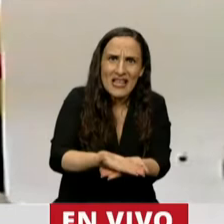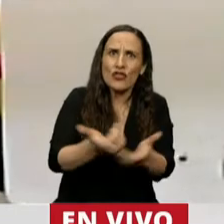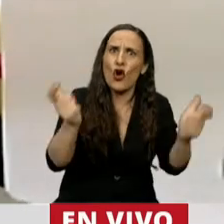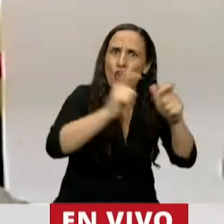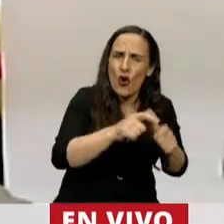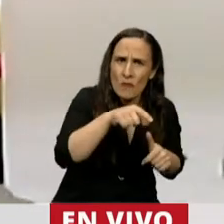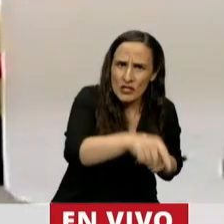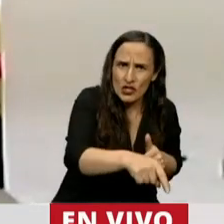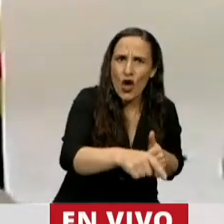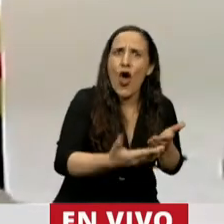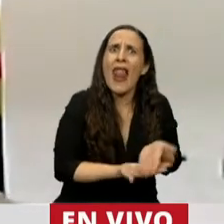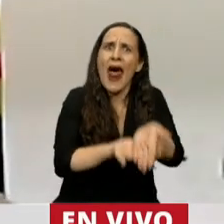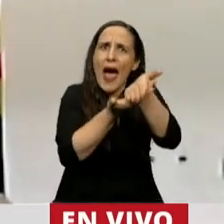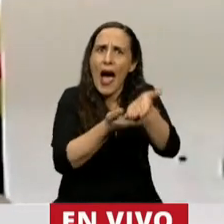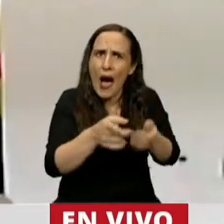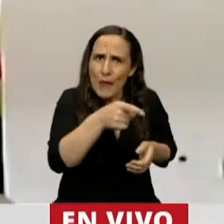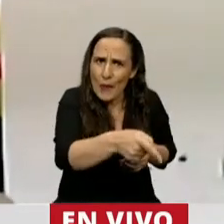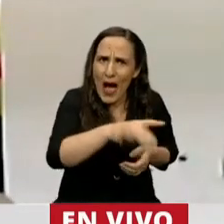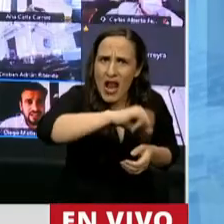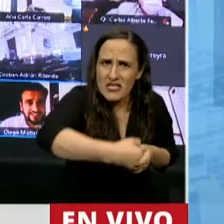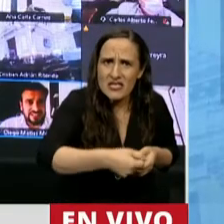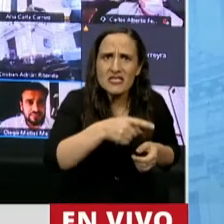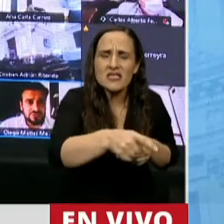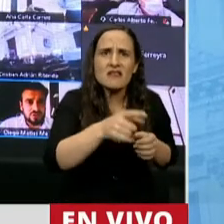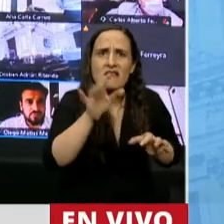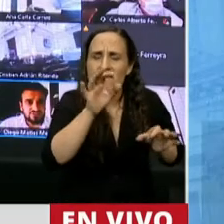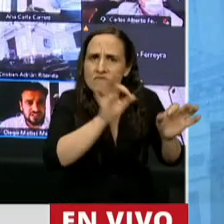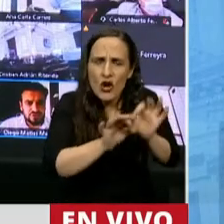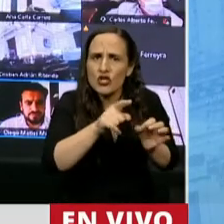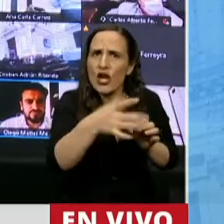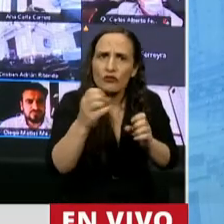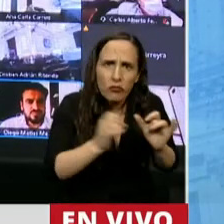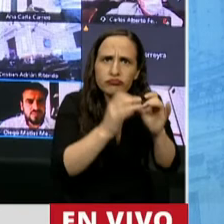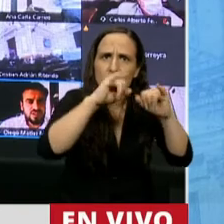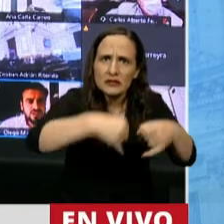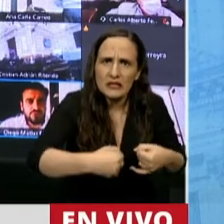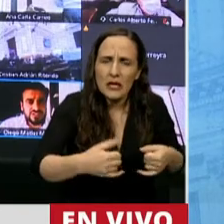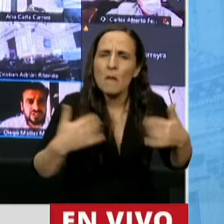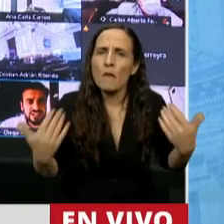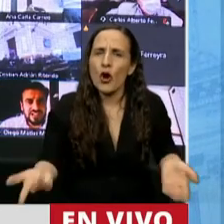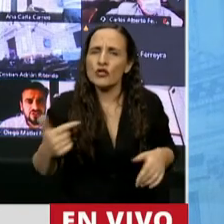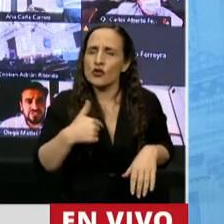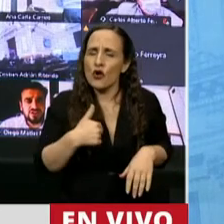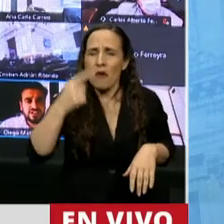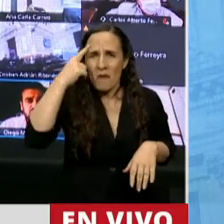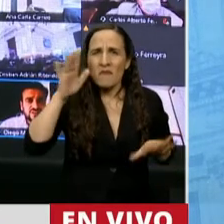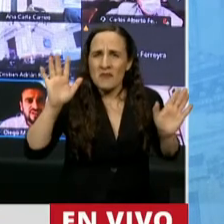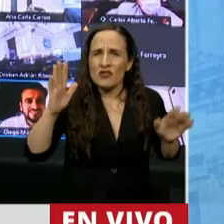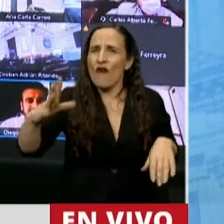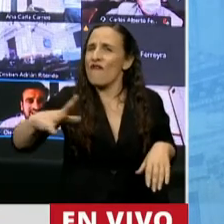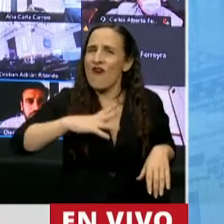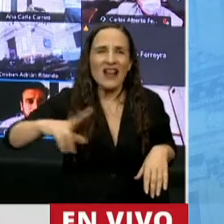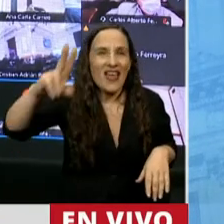de la Comisión, avalando el tratamiento del proyecto. Por eso es que considero que es una falta de